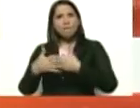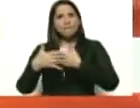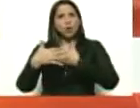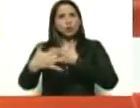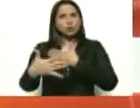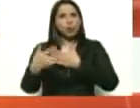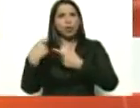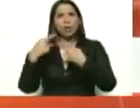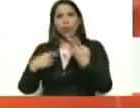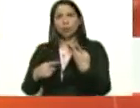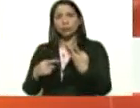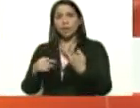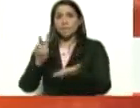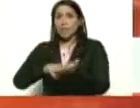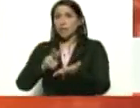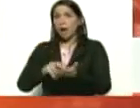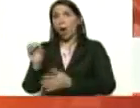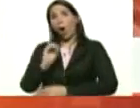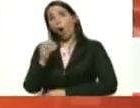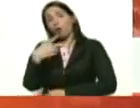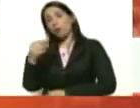Si es verdad o no, esperemos.